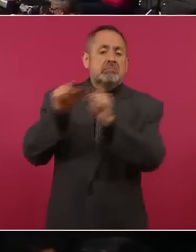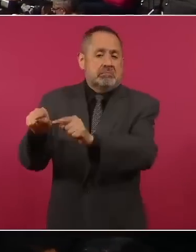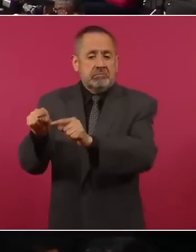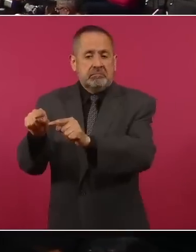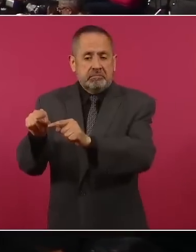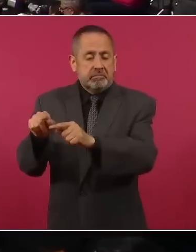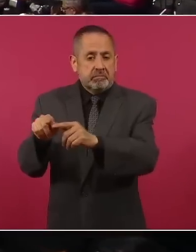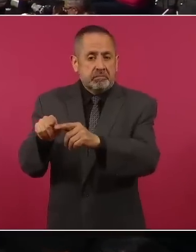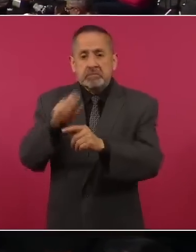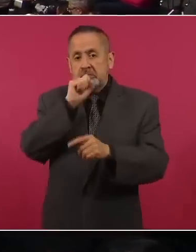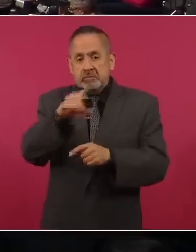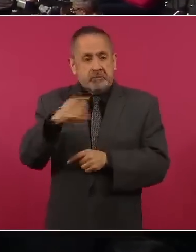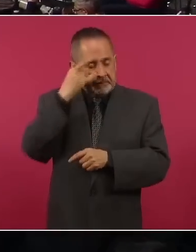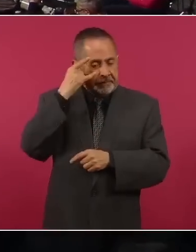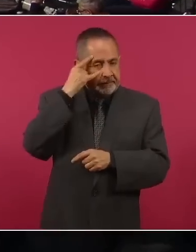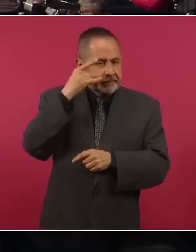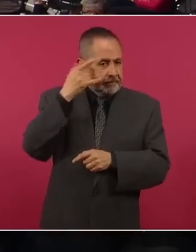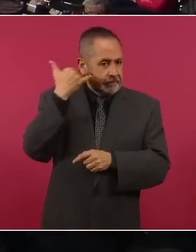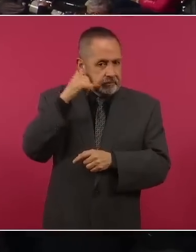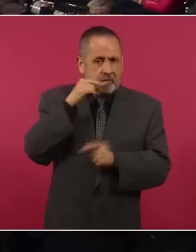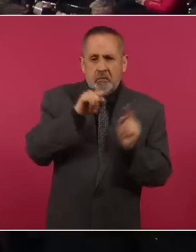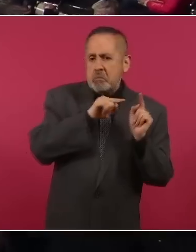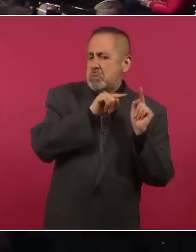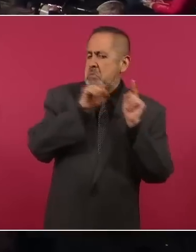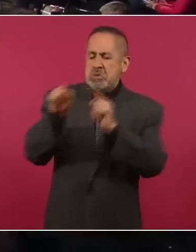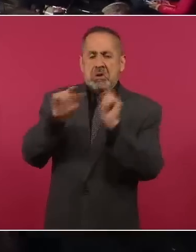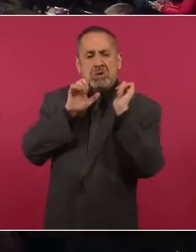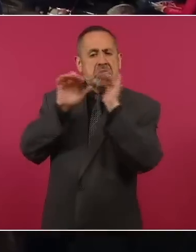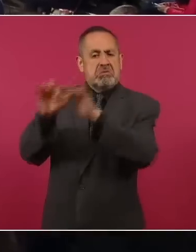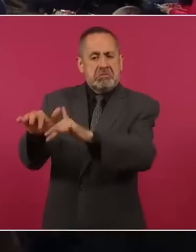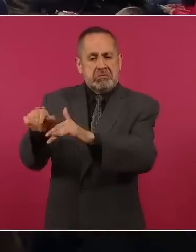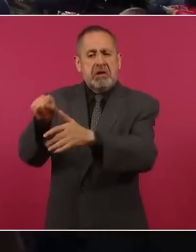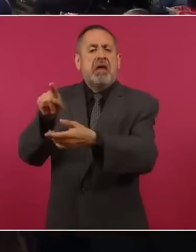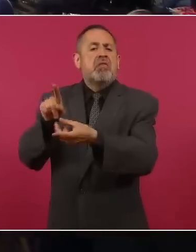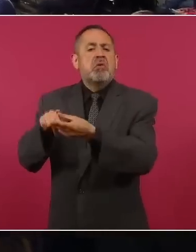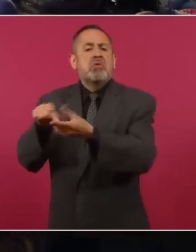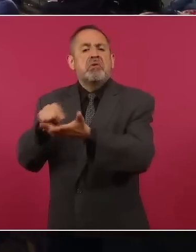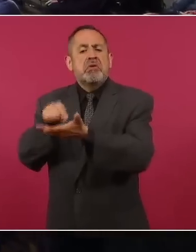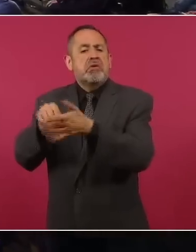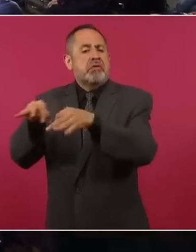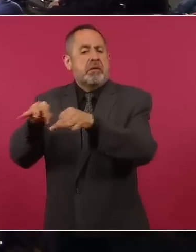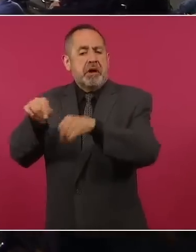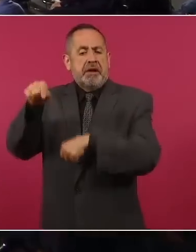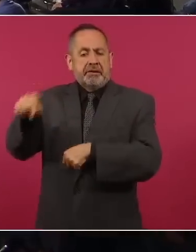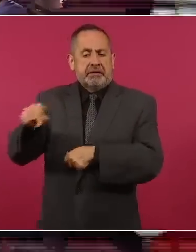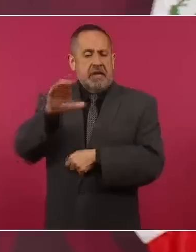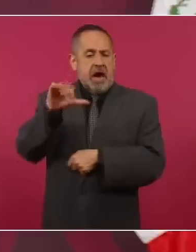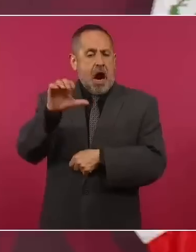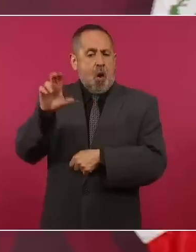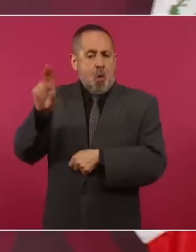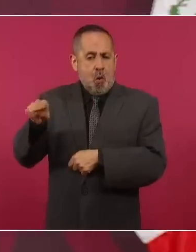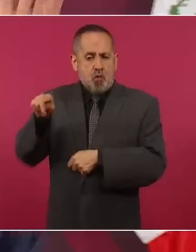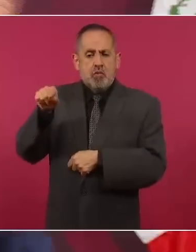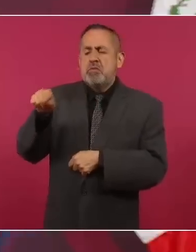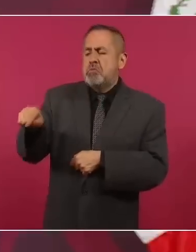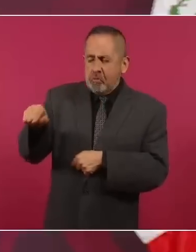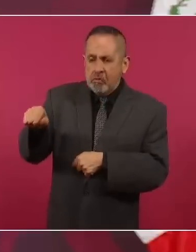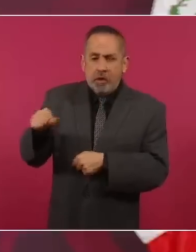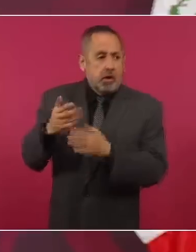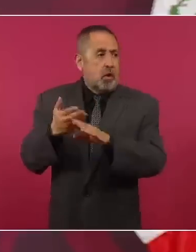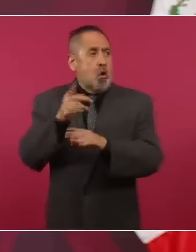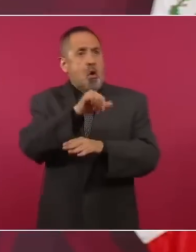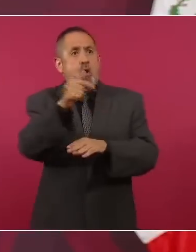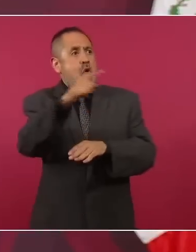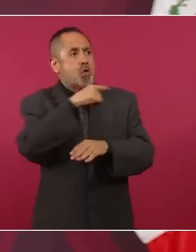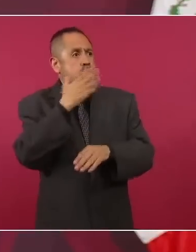incluso de Campeche y de Yucatán se iban a trabajar a Cancún, porque no había